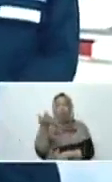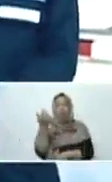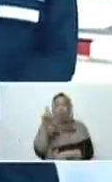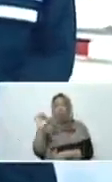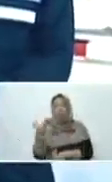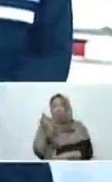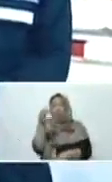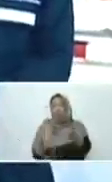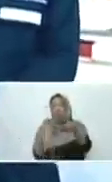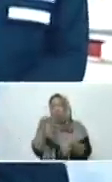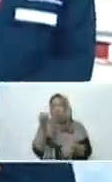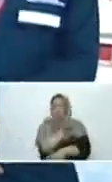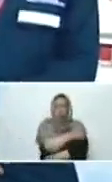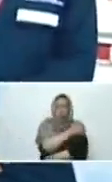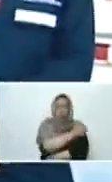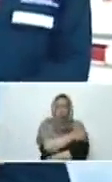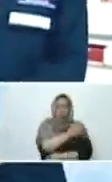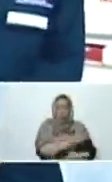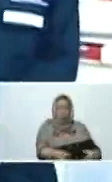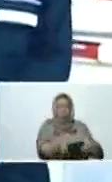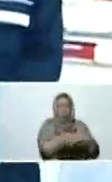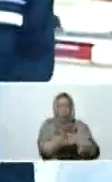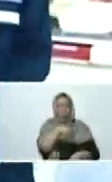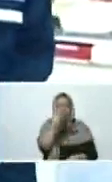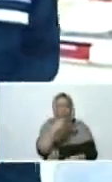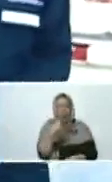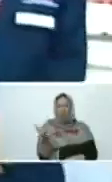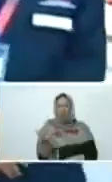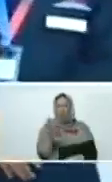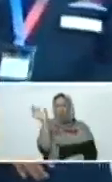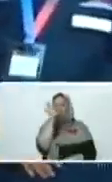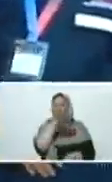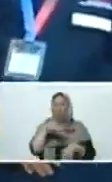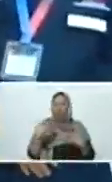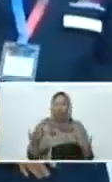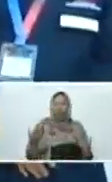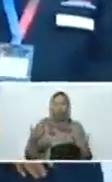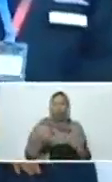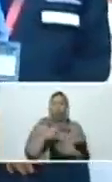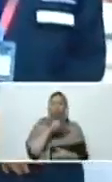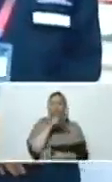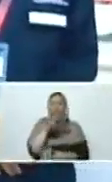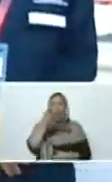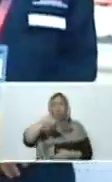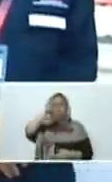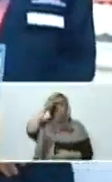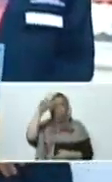aunque es una rebundancia. No voy a decir lo que quisiera decir, que más son imbéciles,